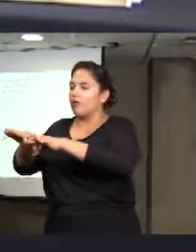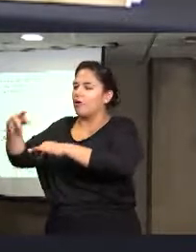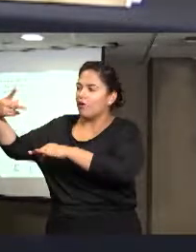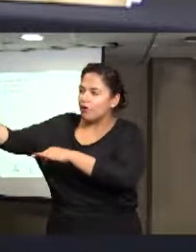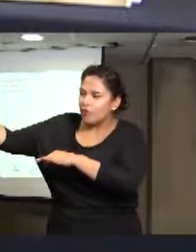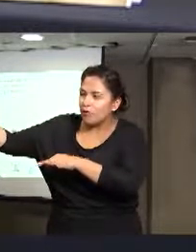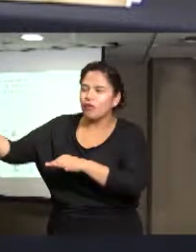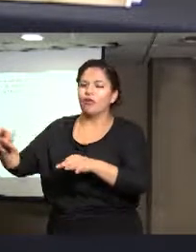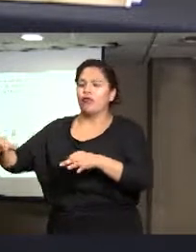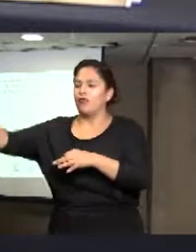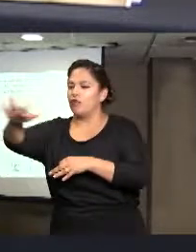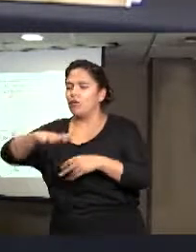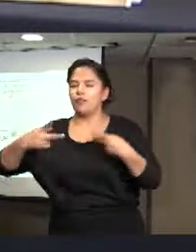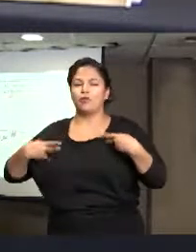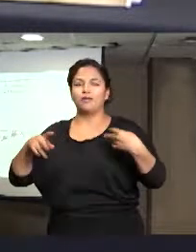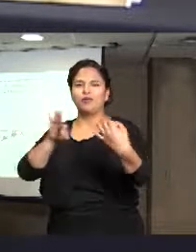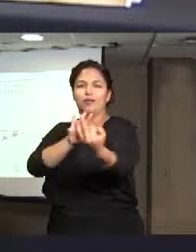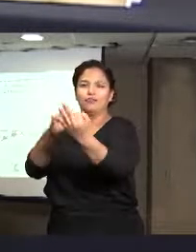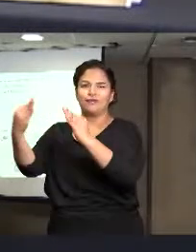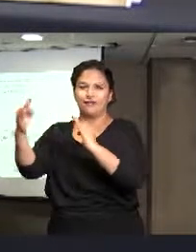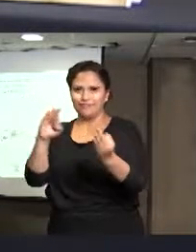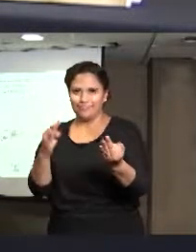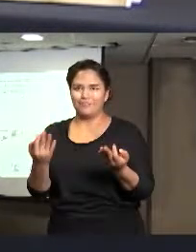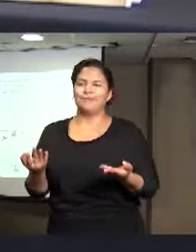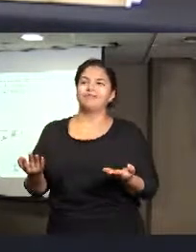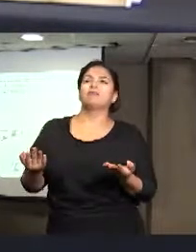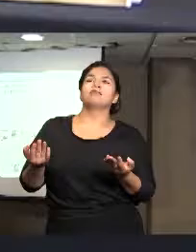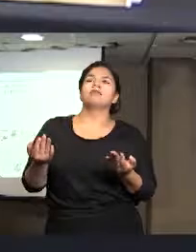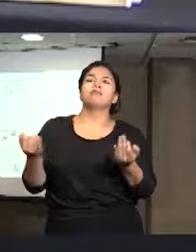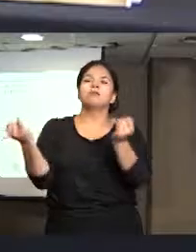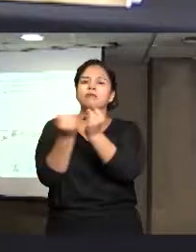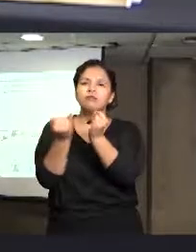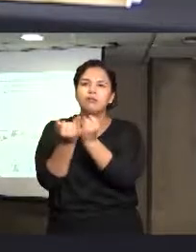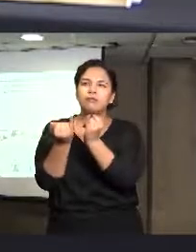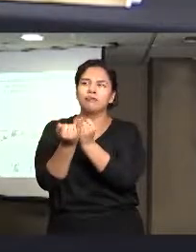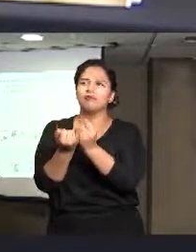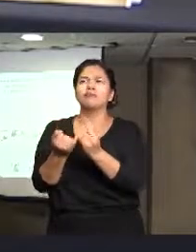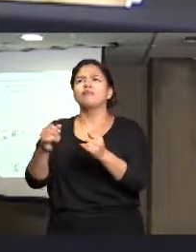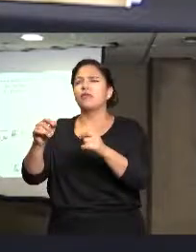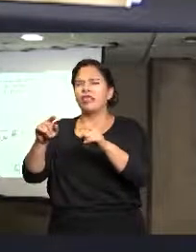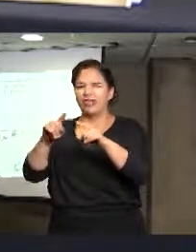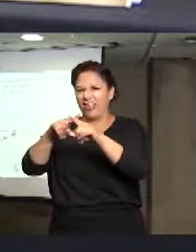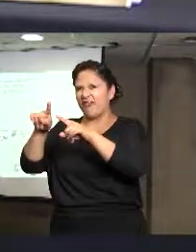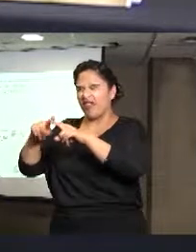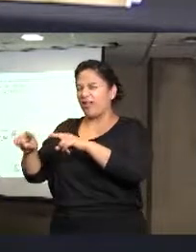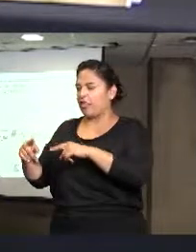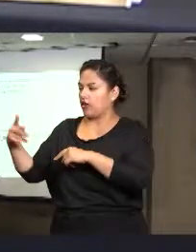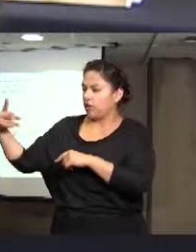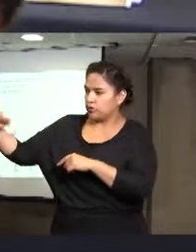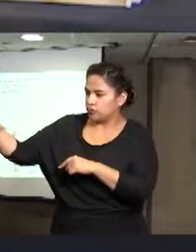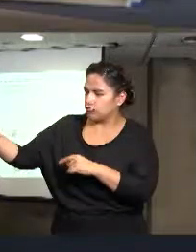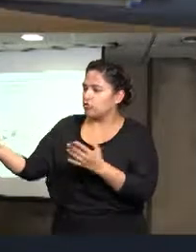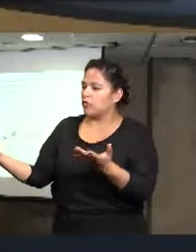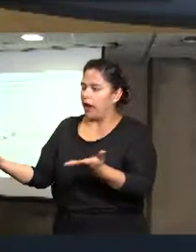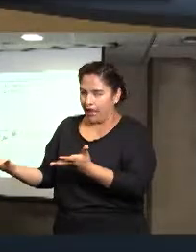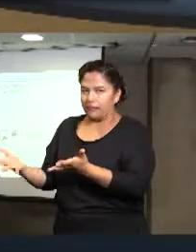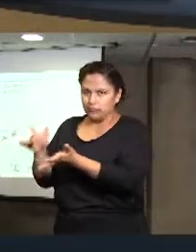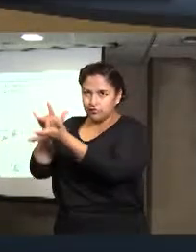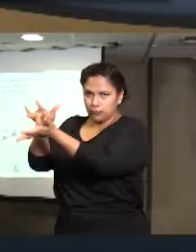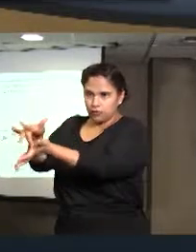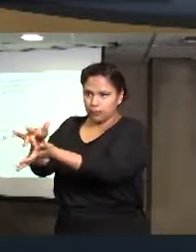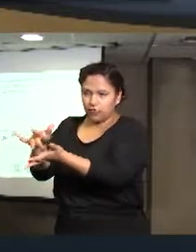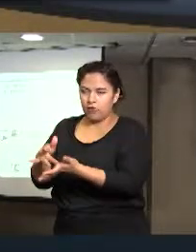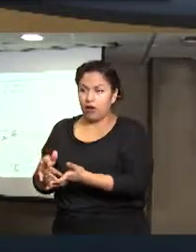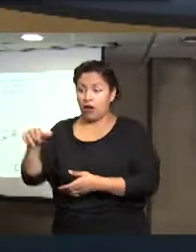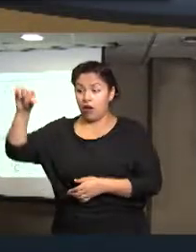desde sus colonias, desde diferentes ámbitos donde ellos pueden actuar. El día de